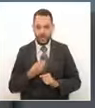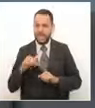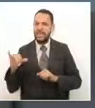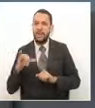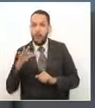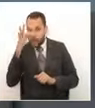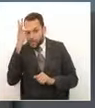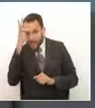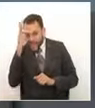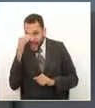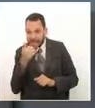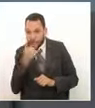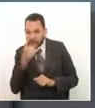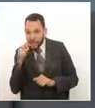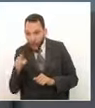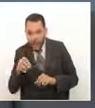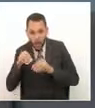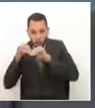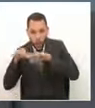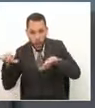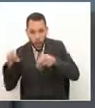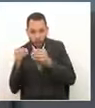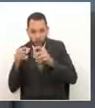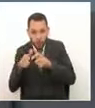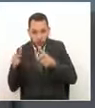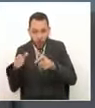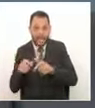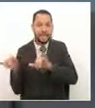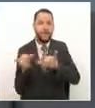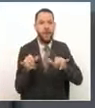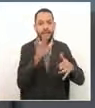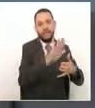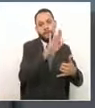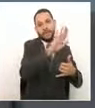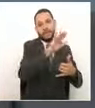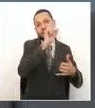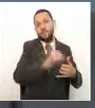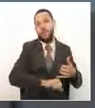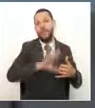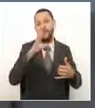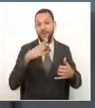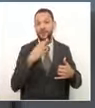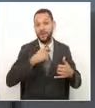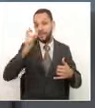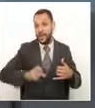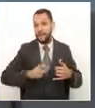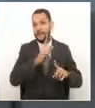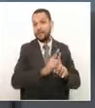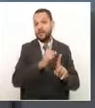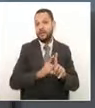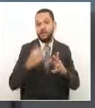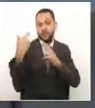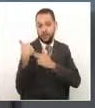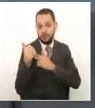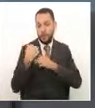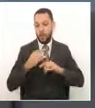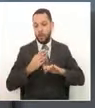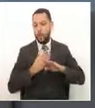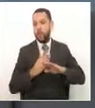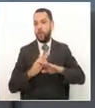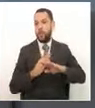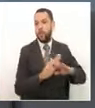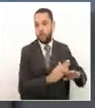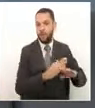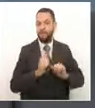conteniendo estamos hoy conteniendo porque ya tenemos controlado estos dos brotes pero no quiere decir que no pueda ocurrir otro brote un brote